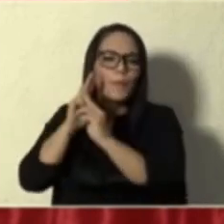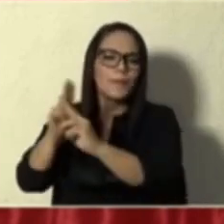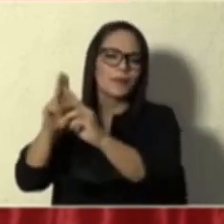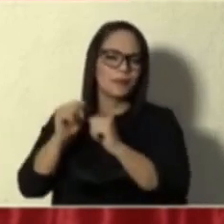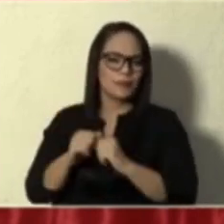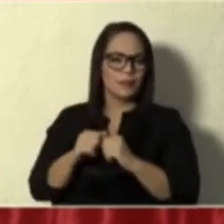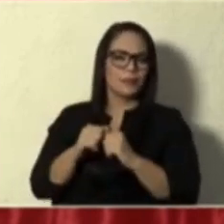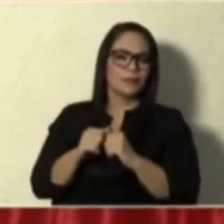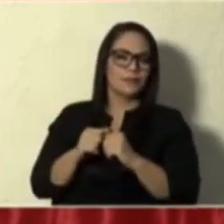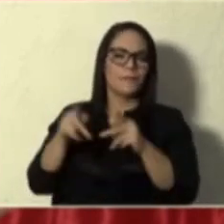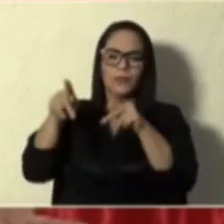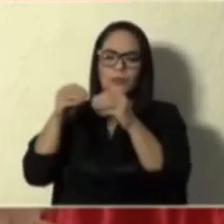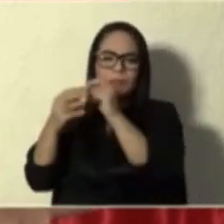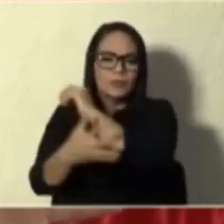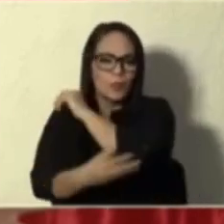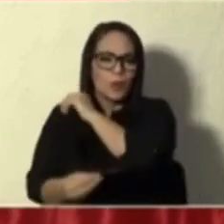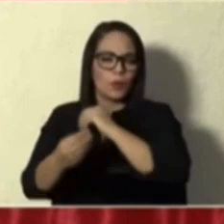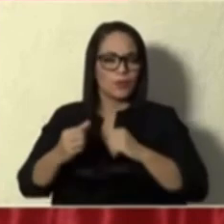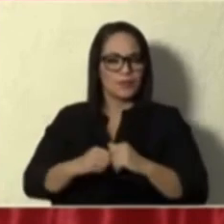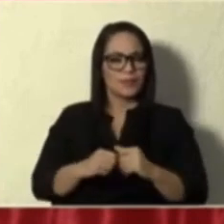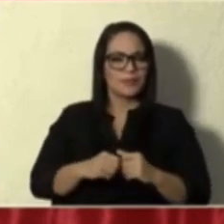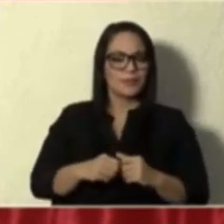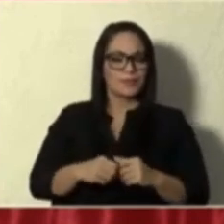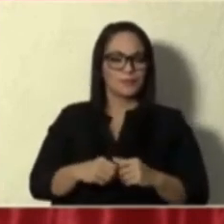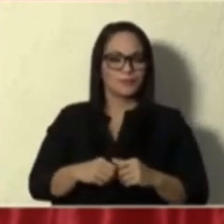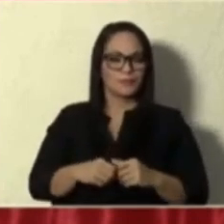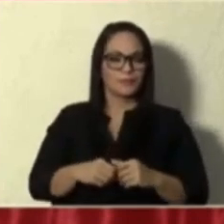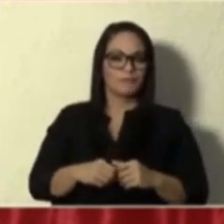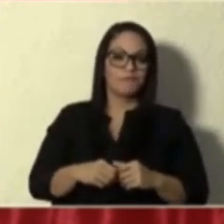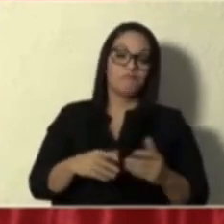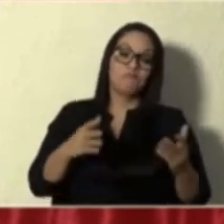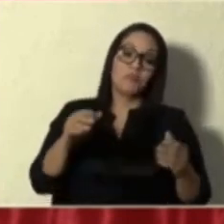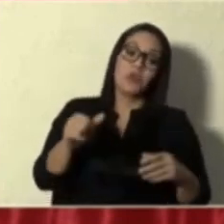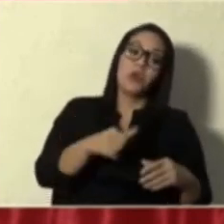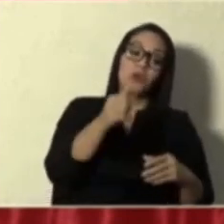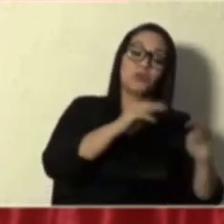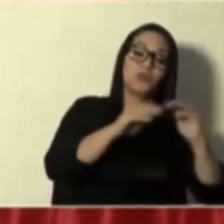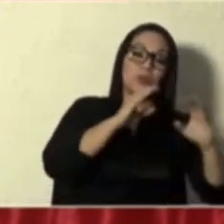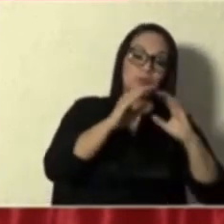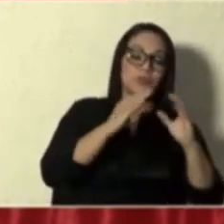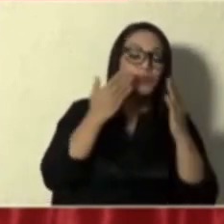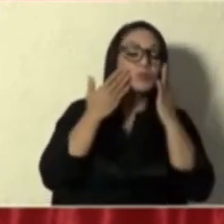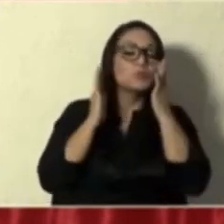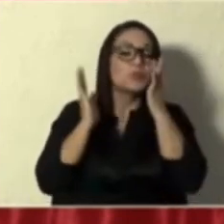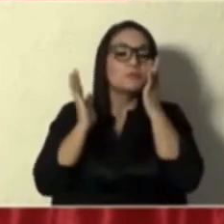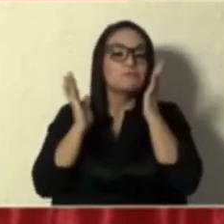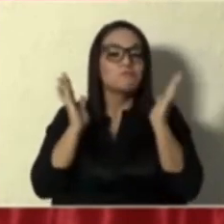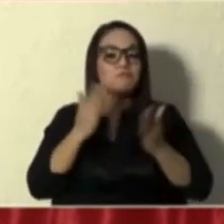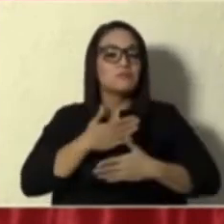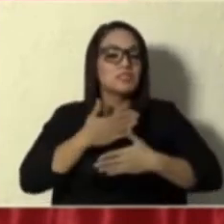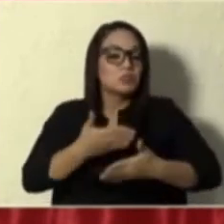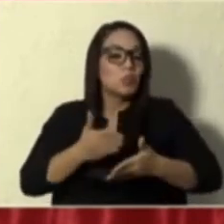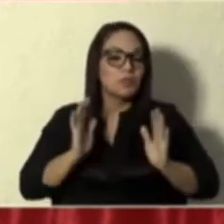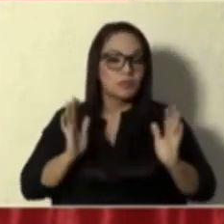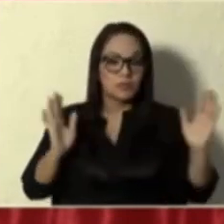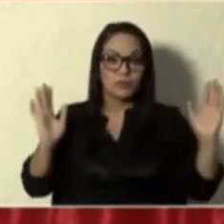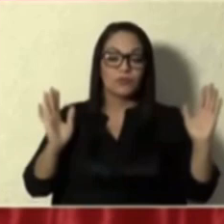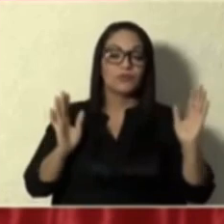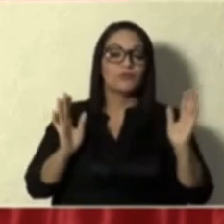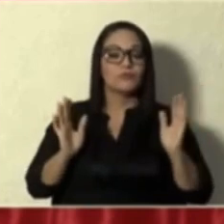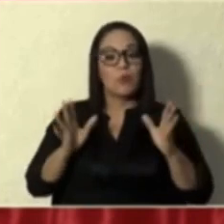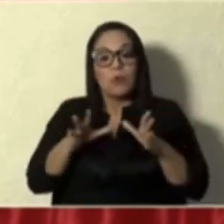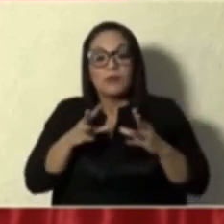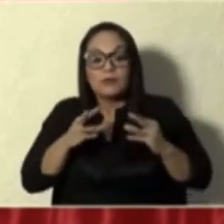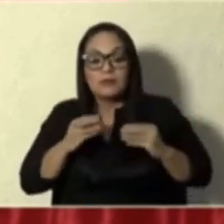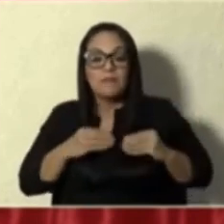a pie. Y por otro lado, hay los medios de comunicación, algunos, que no sé si estarían dispuestos o que verían con buenos